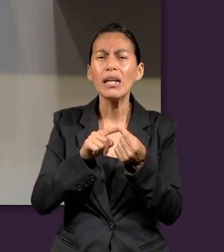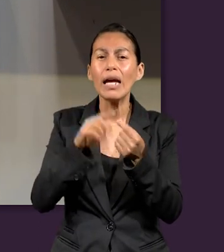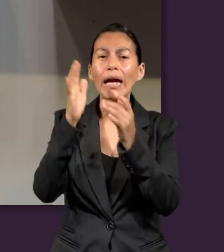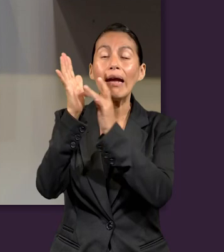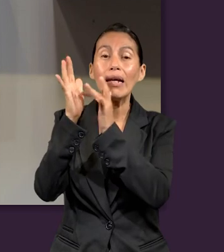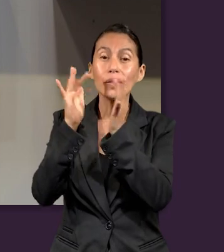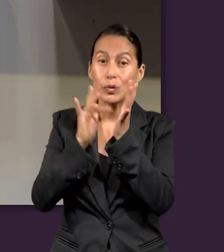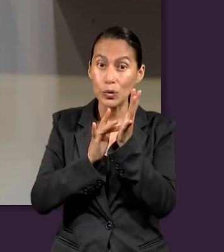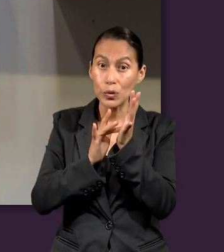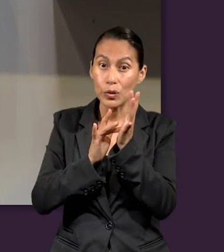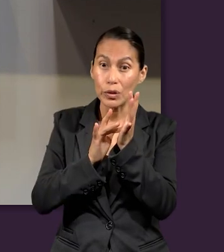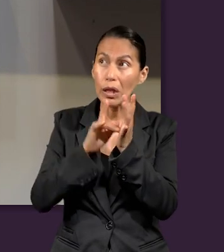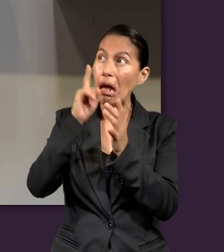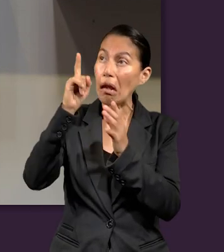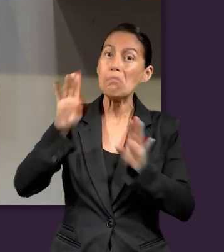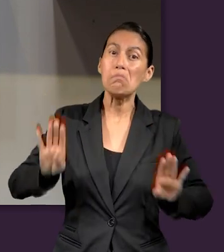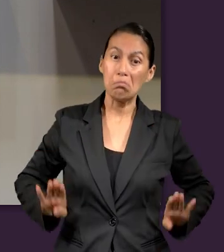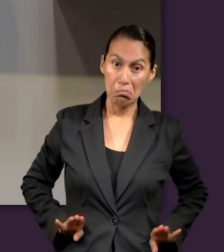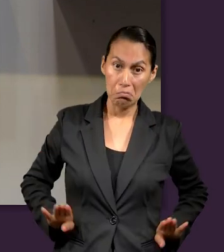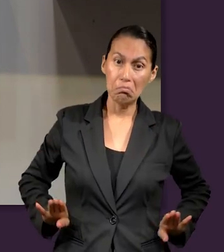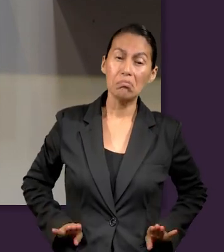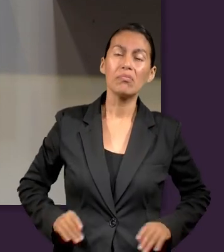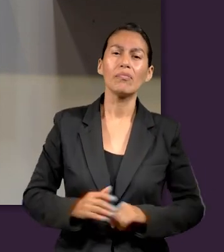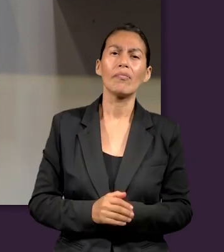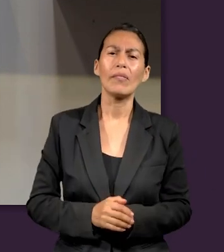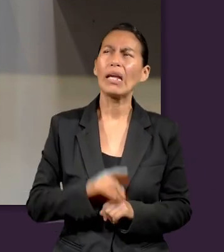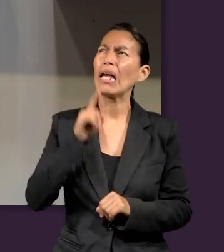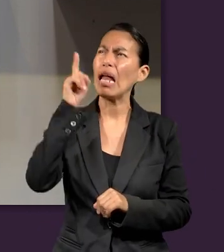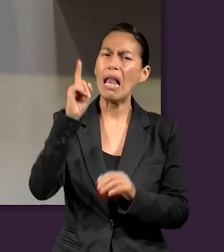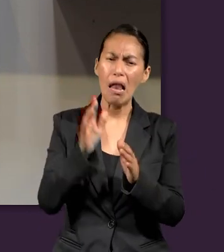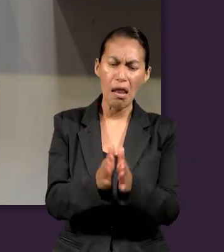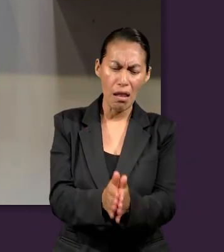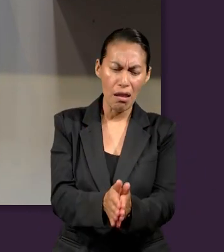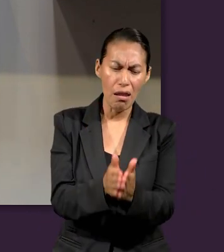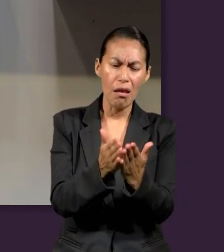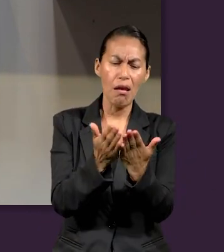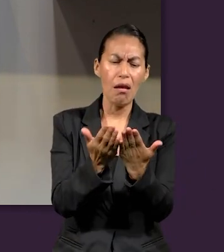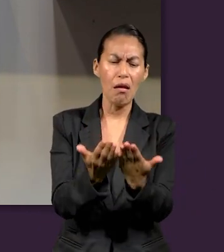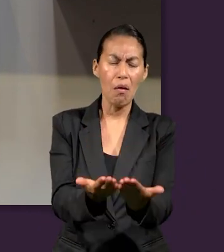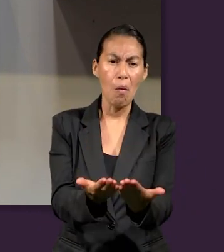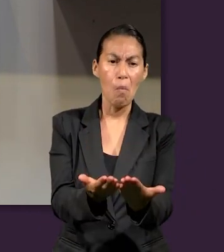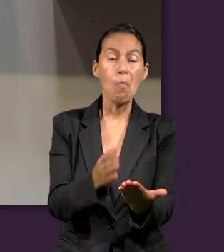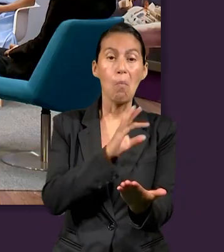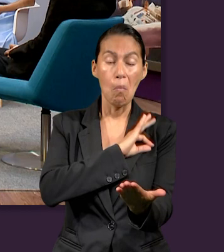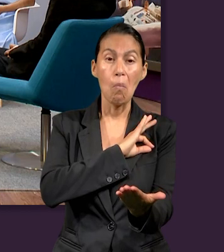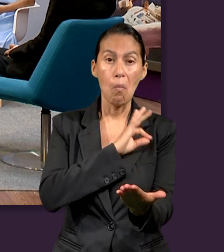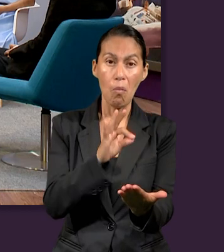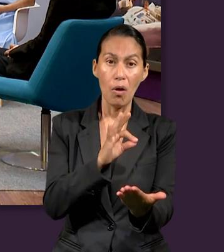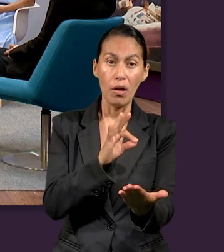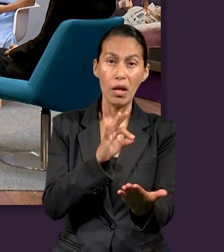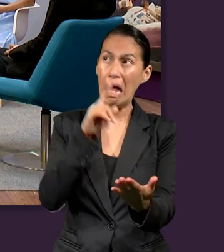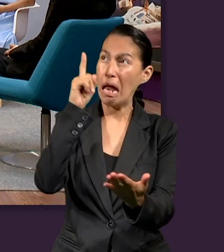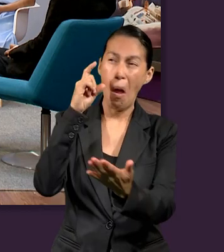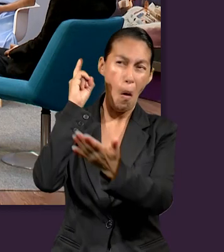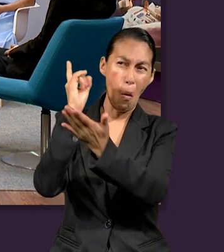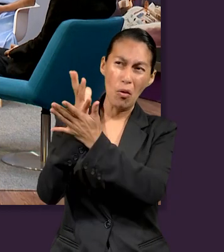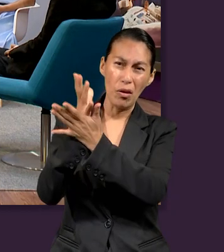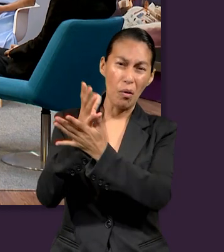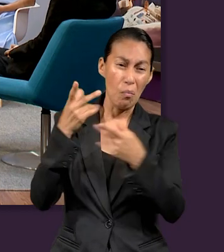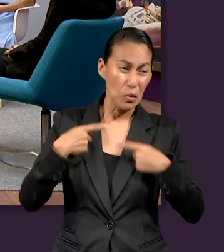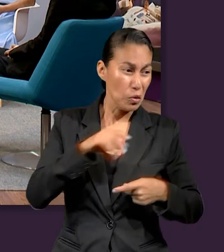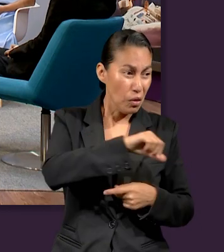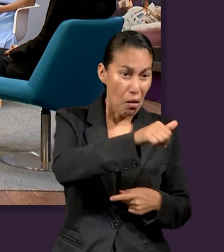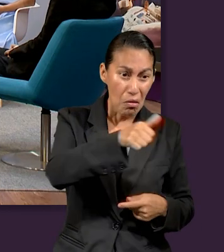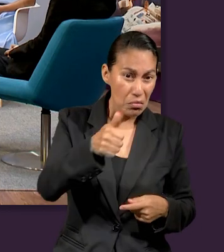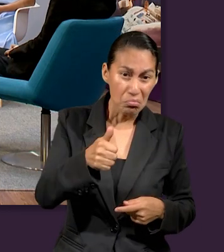es digno de recibir ese rollo y de abrirlo y no hay nadie más digno que él? ¿Qué piensan ustedes? ¿Por qué él es digno? Mucho más que cualquier